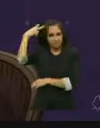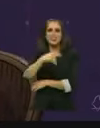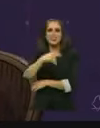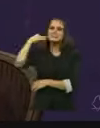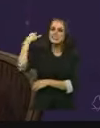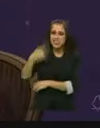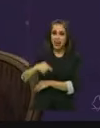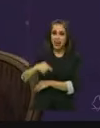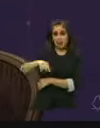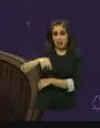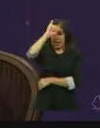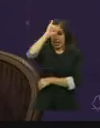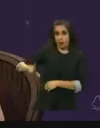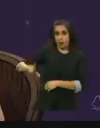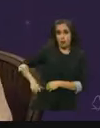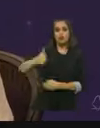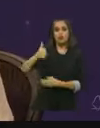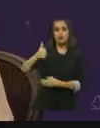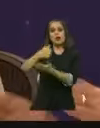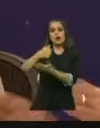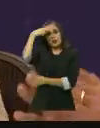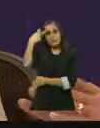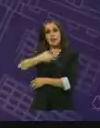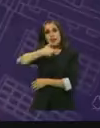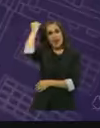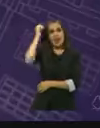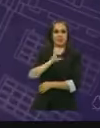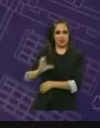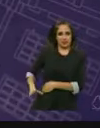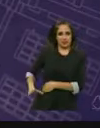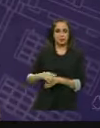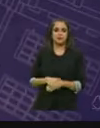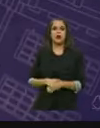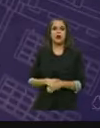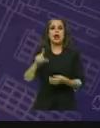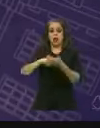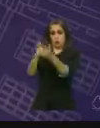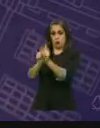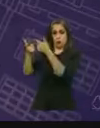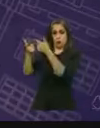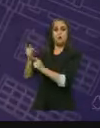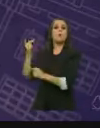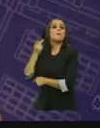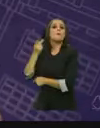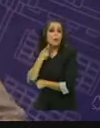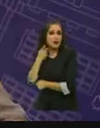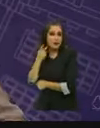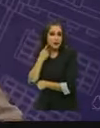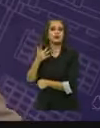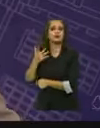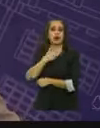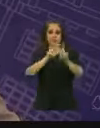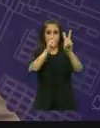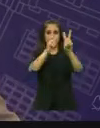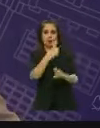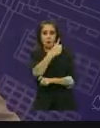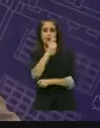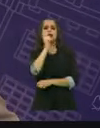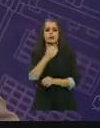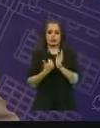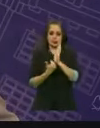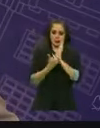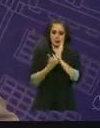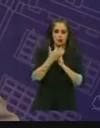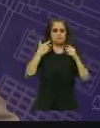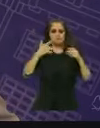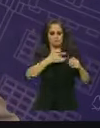gobierno de la Ciudad de México. Los temas fueron acordados por las partidos y esta noche se debatirá el tema uno, desarrollo humano, estado